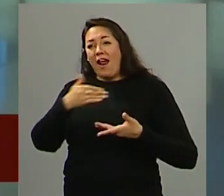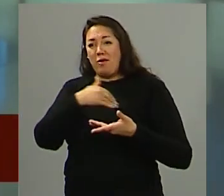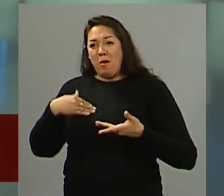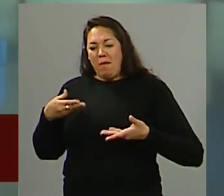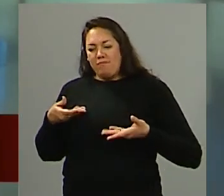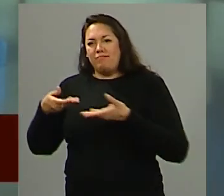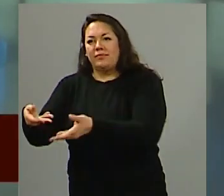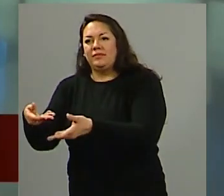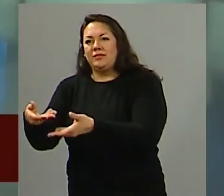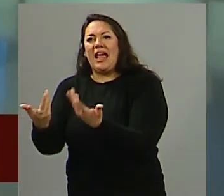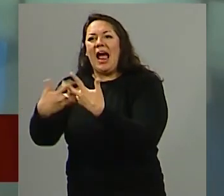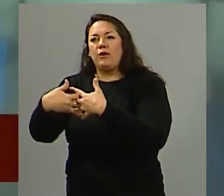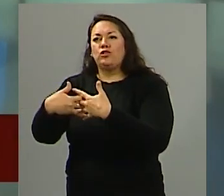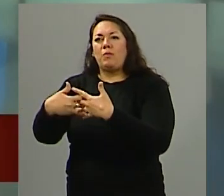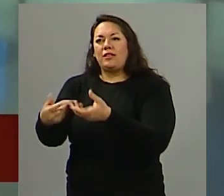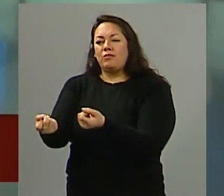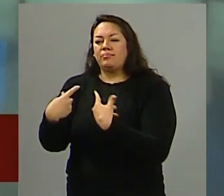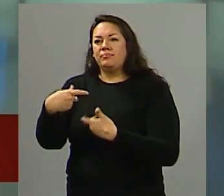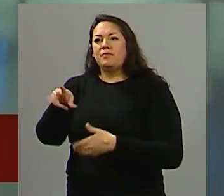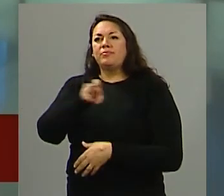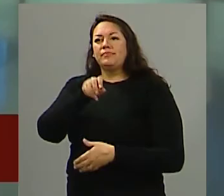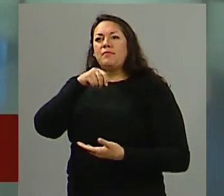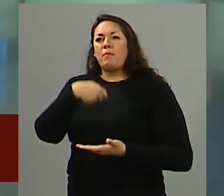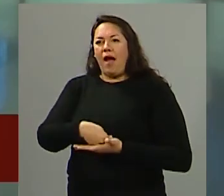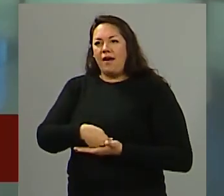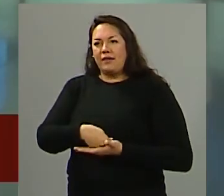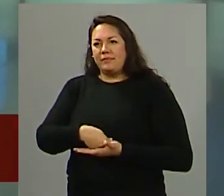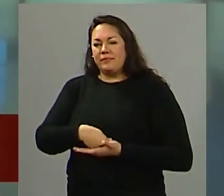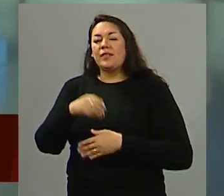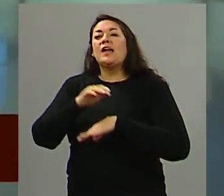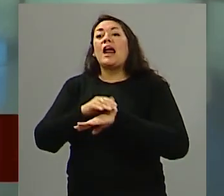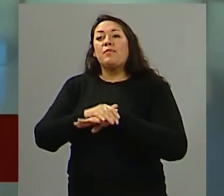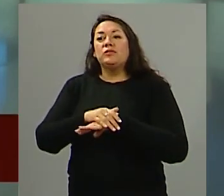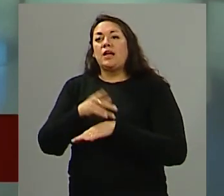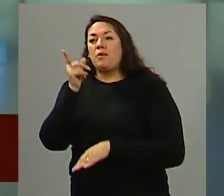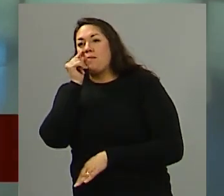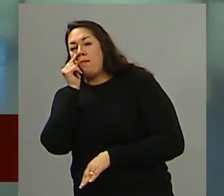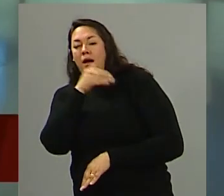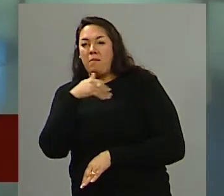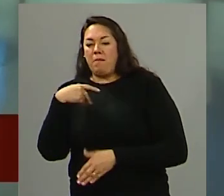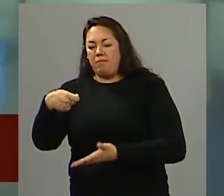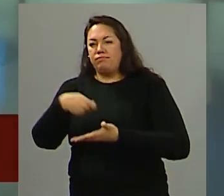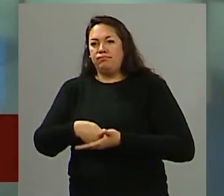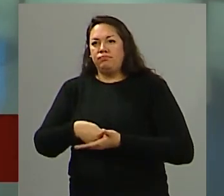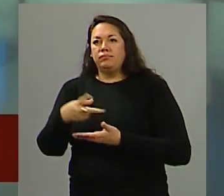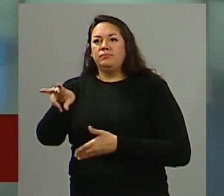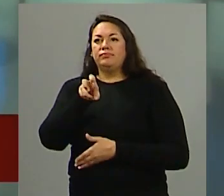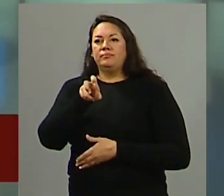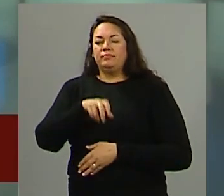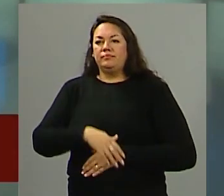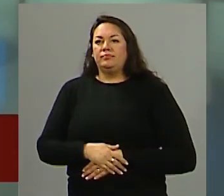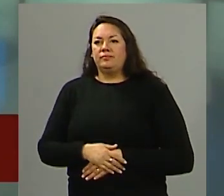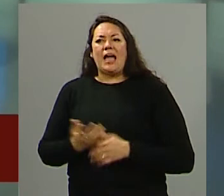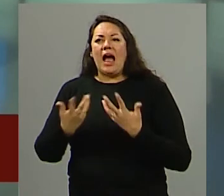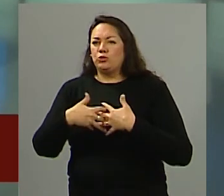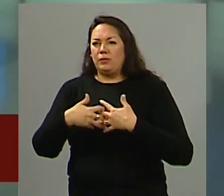y automáticamente con una declaración jurada el progenitor que tenía cargo de esos hijos empezaban a percibir la asignación familiar